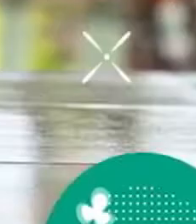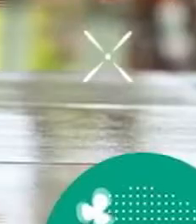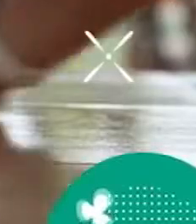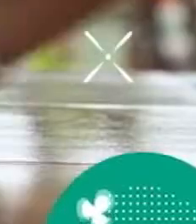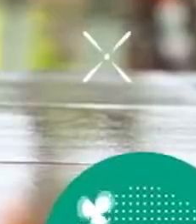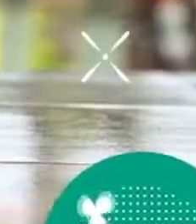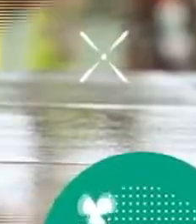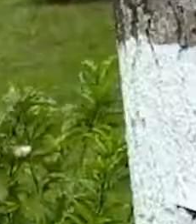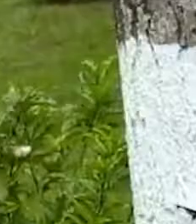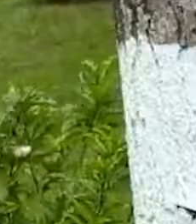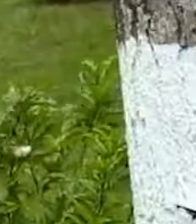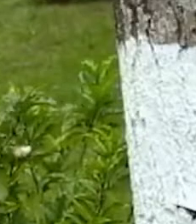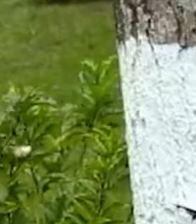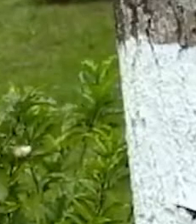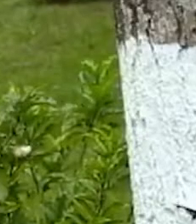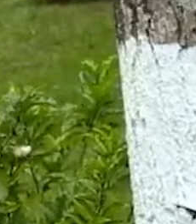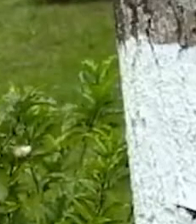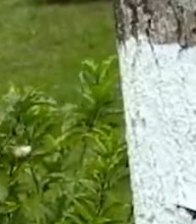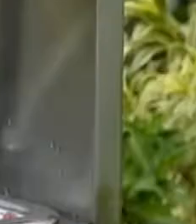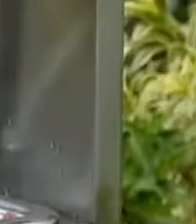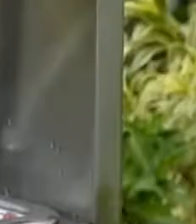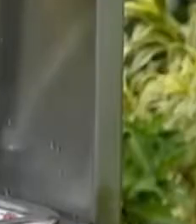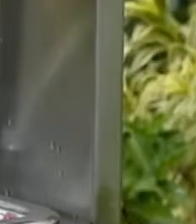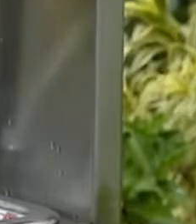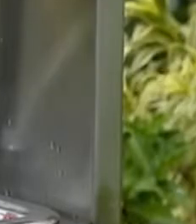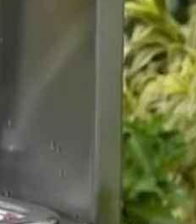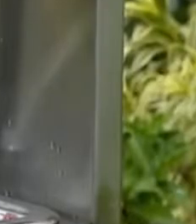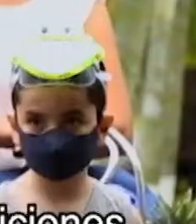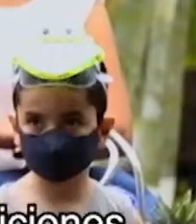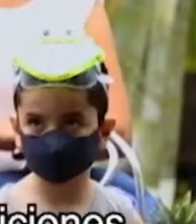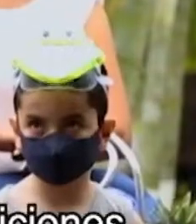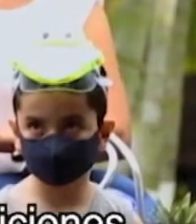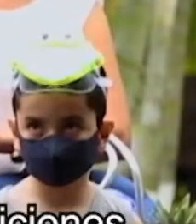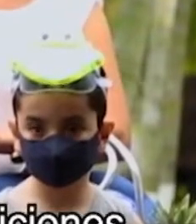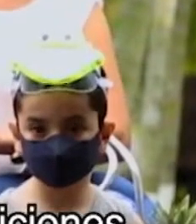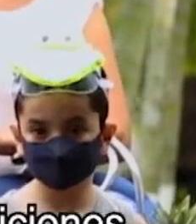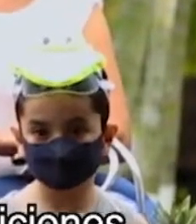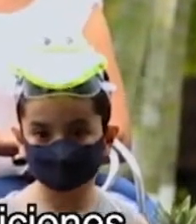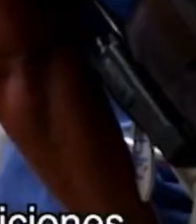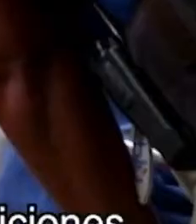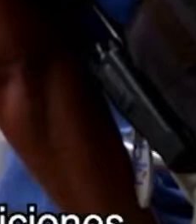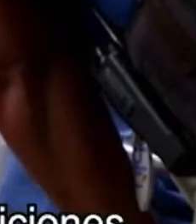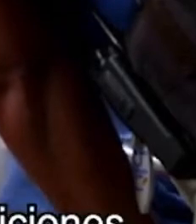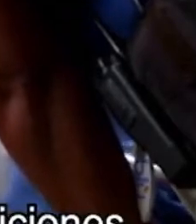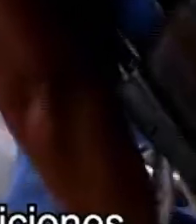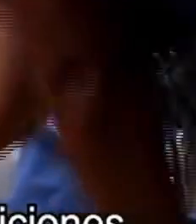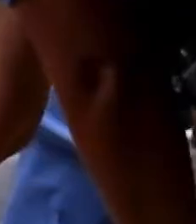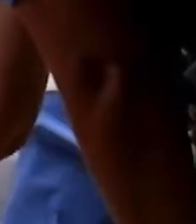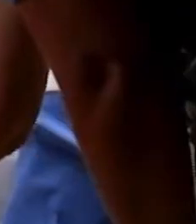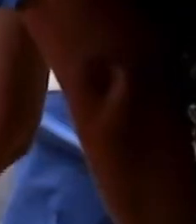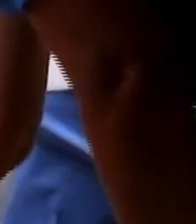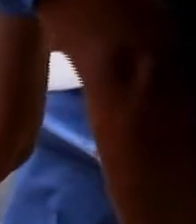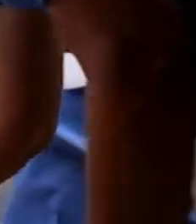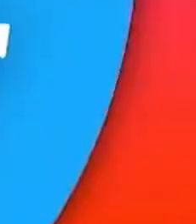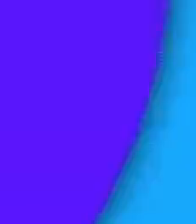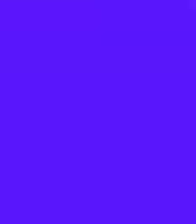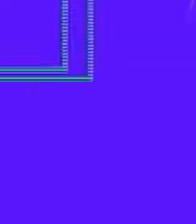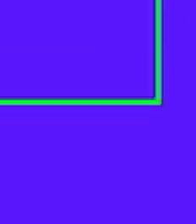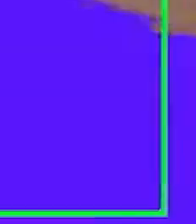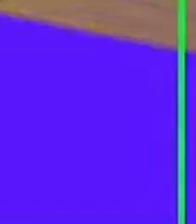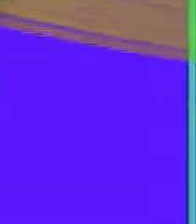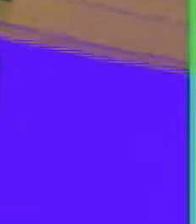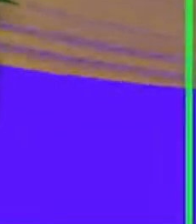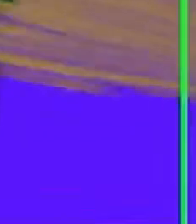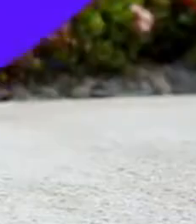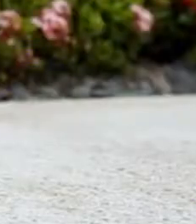limpie las superficies, lávese sus manos frecuentemente. Prefiera aquellos sitios que cumplan las condiciones sanitarias. No